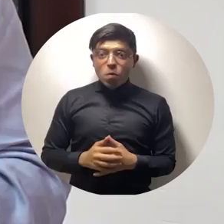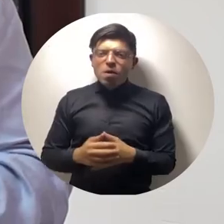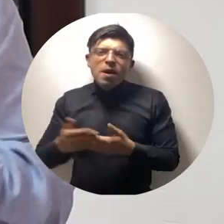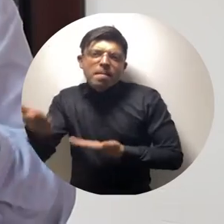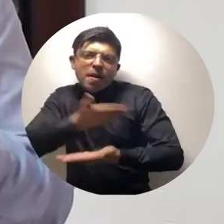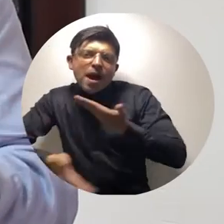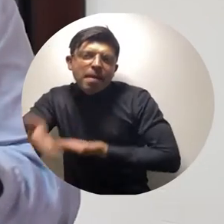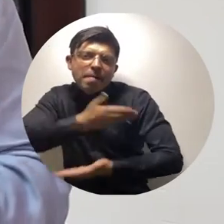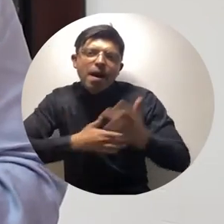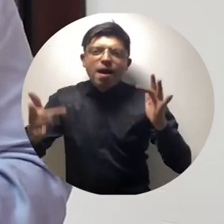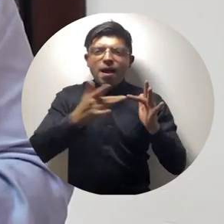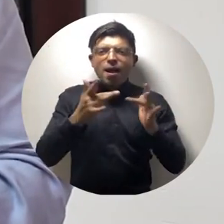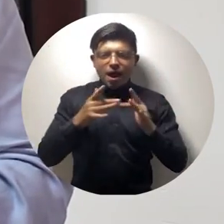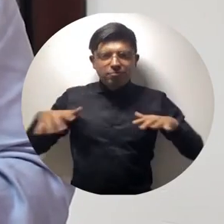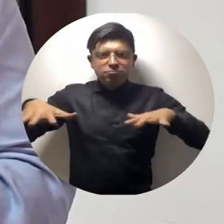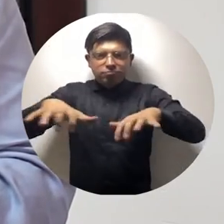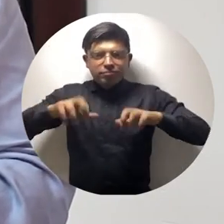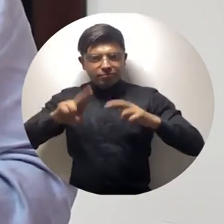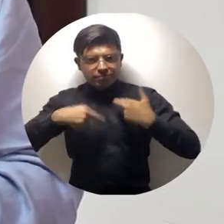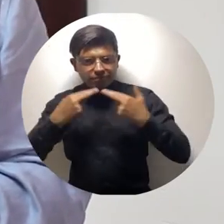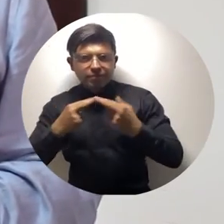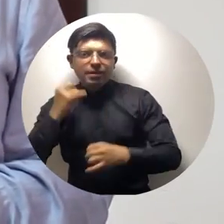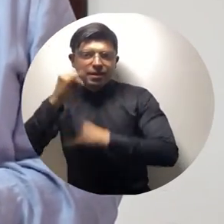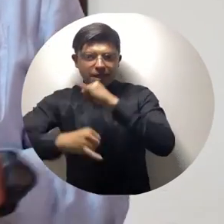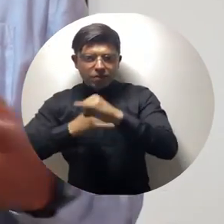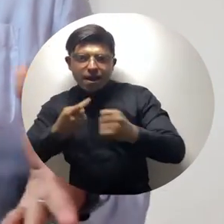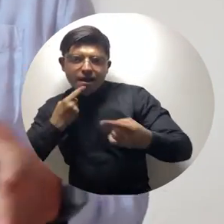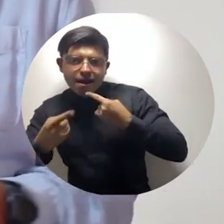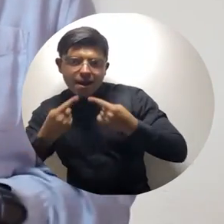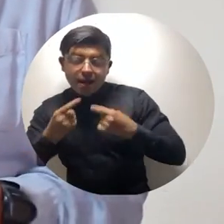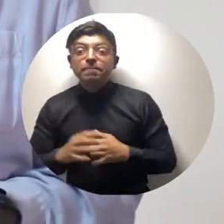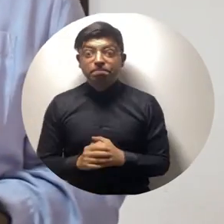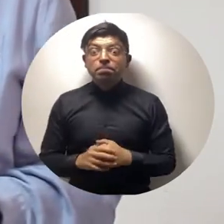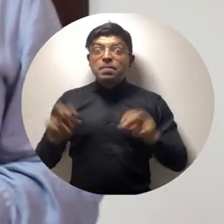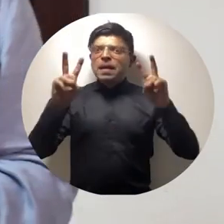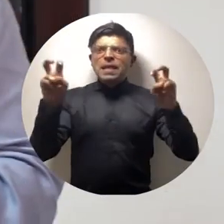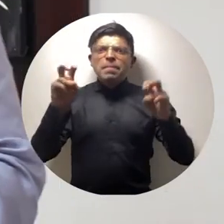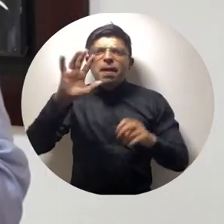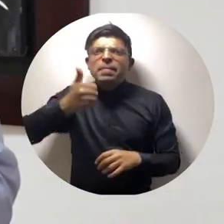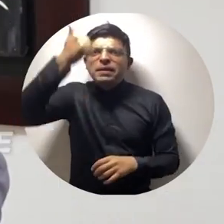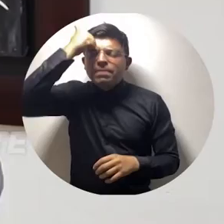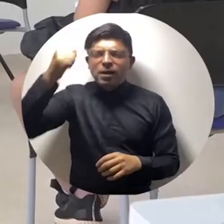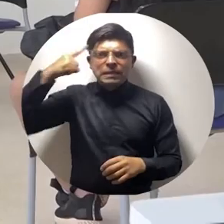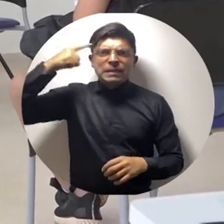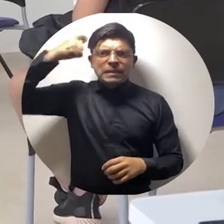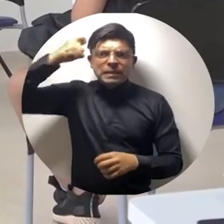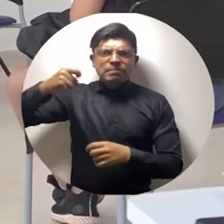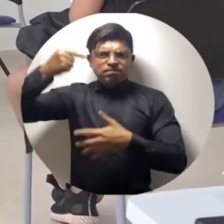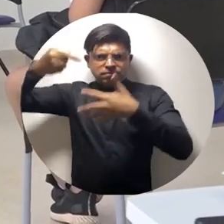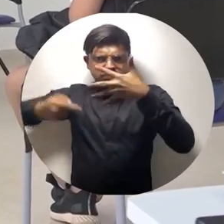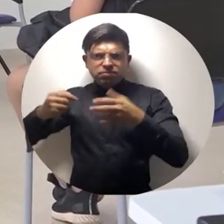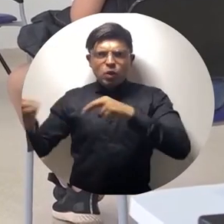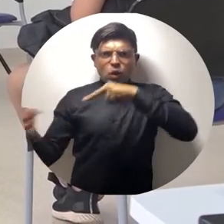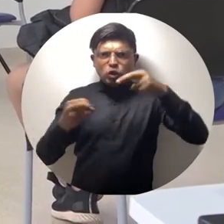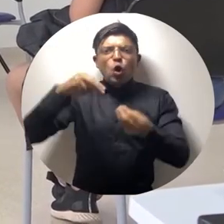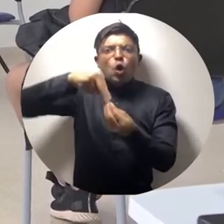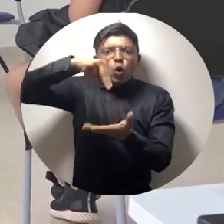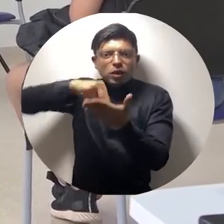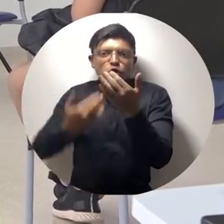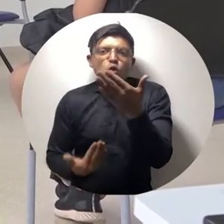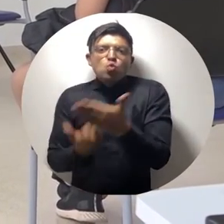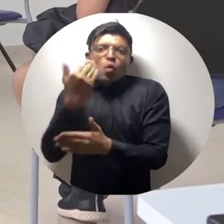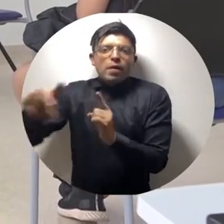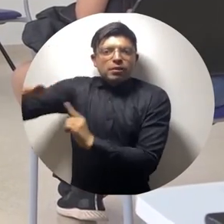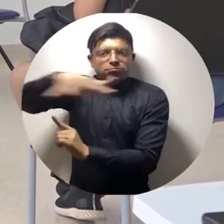ponencias, con participaciones y con interacciones durante el evento. Para esta nueva versión el evento